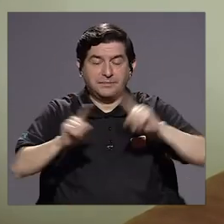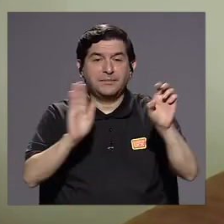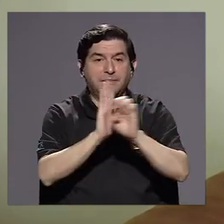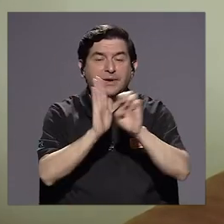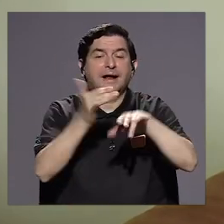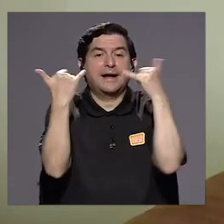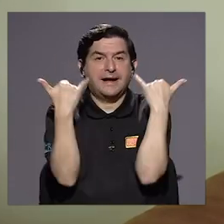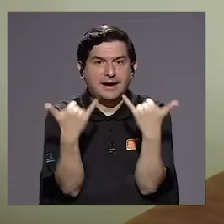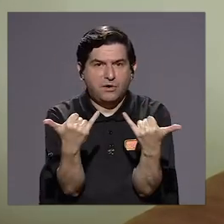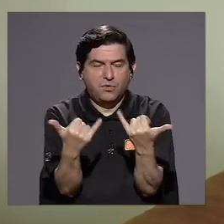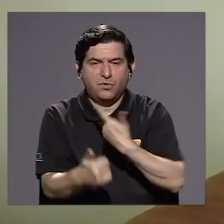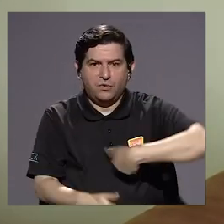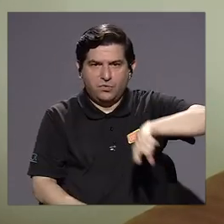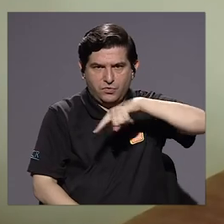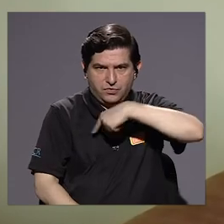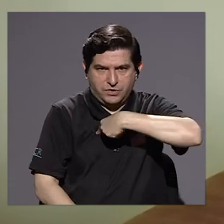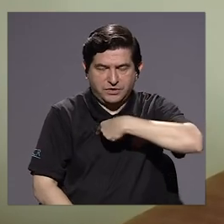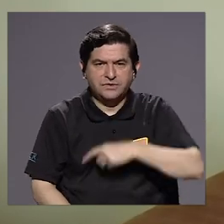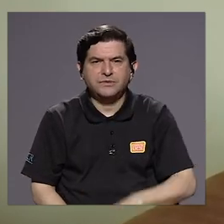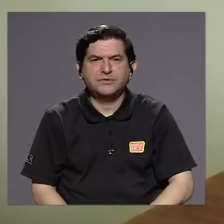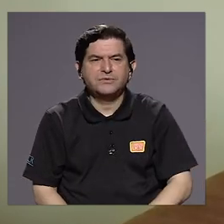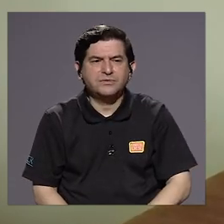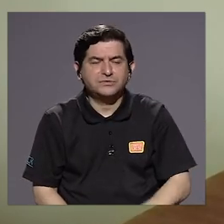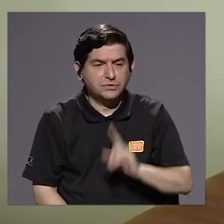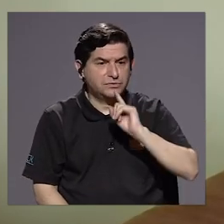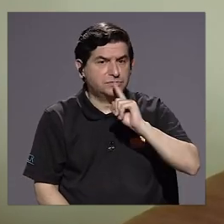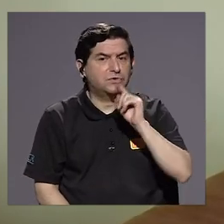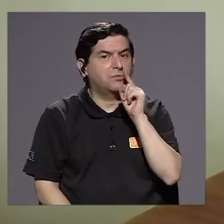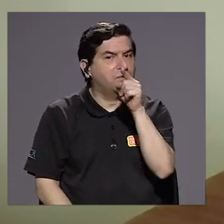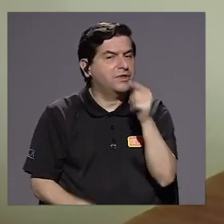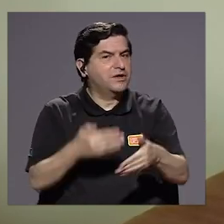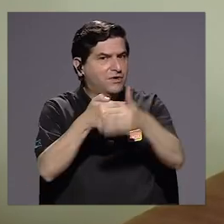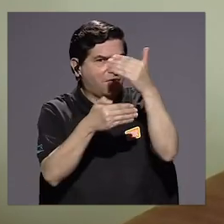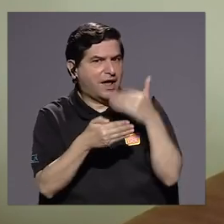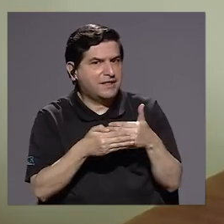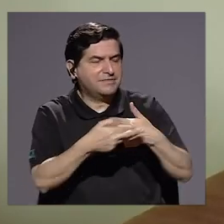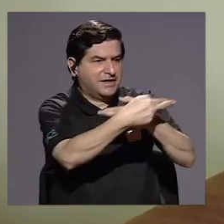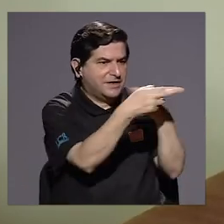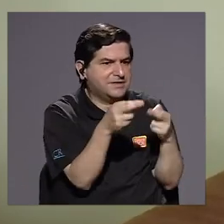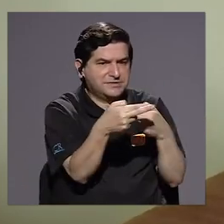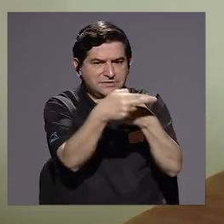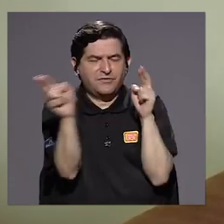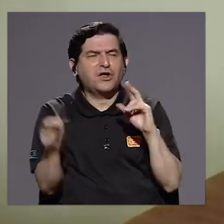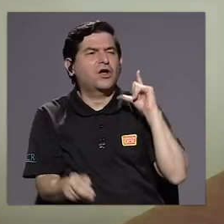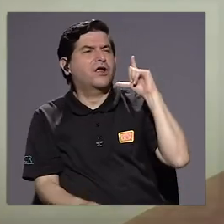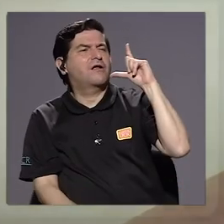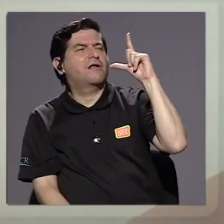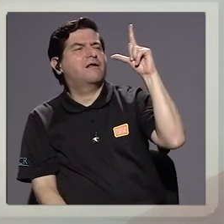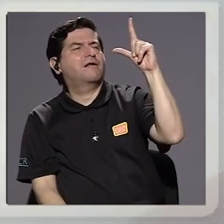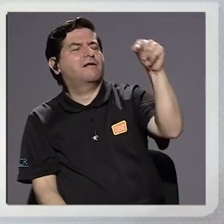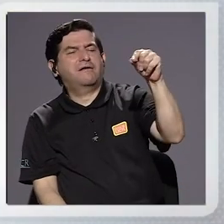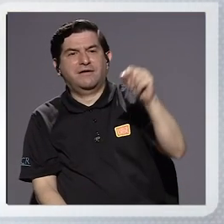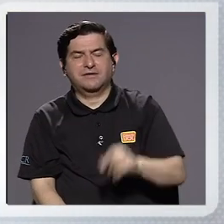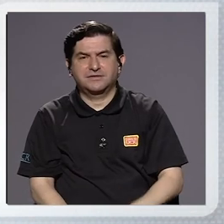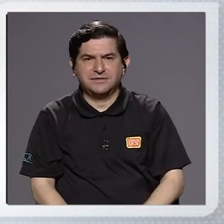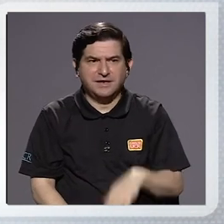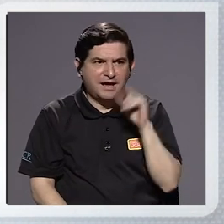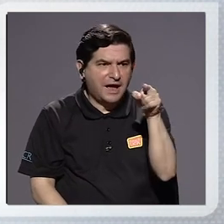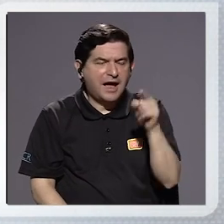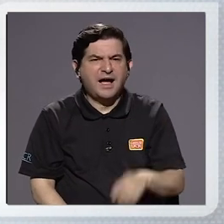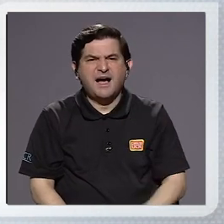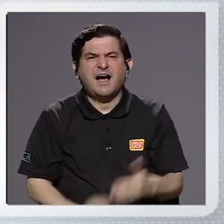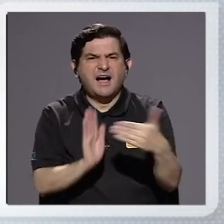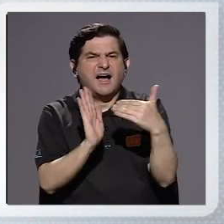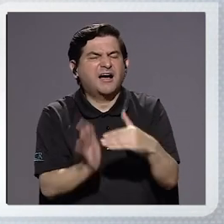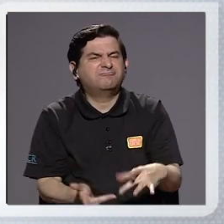en este momento nos hemos encontrado que, bien como lo mencionamos, regiones de la ruralidad dispersa, entonces hay más